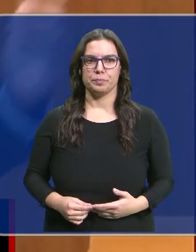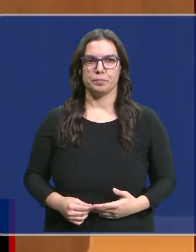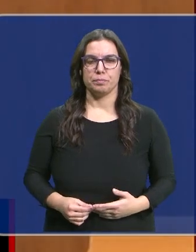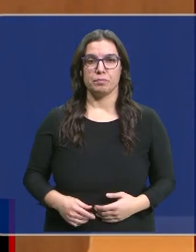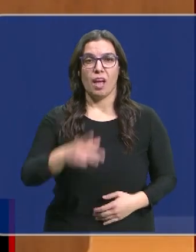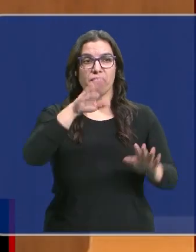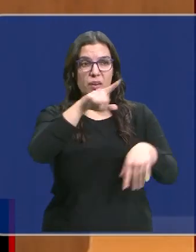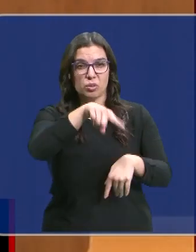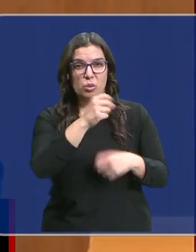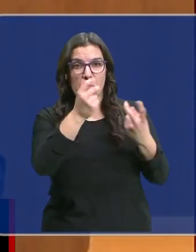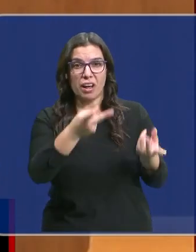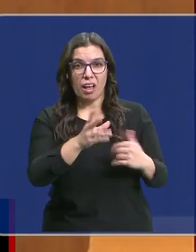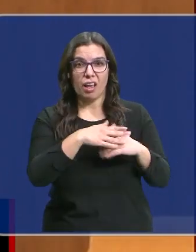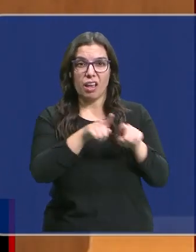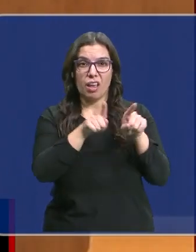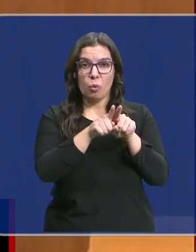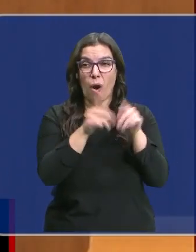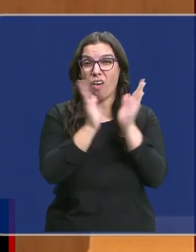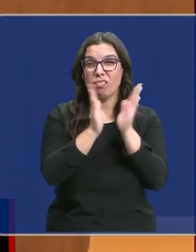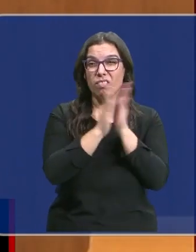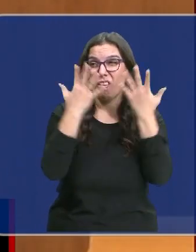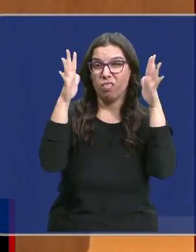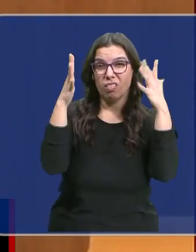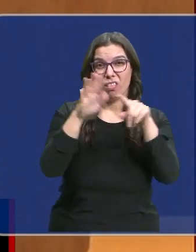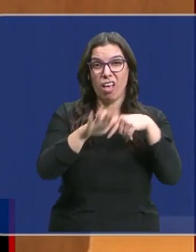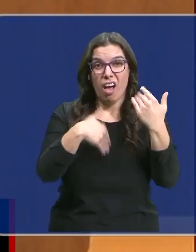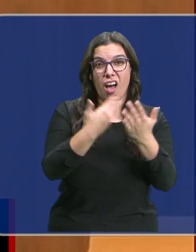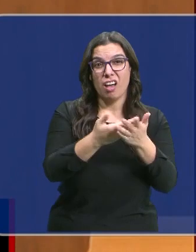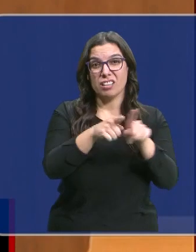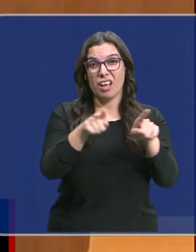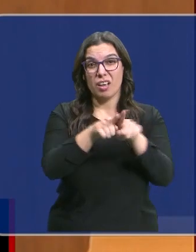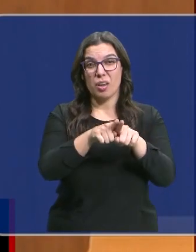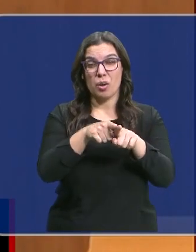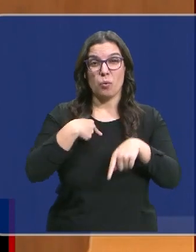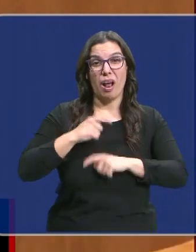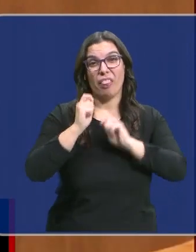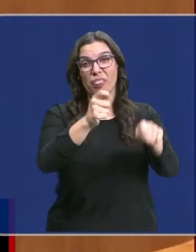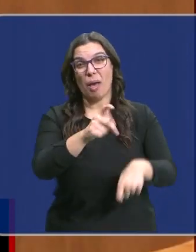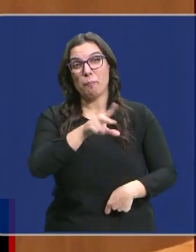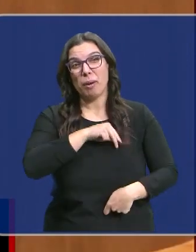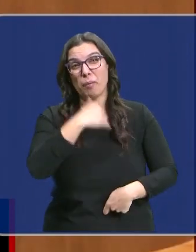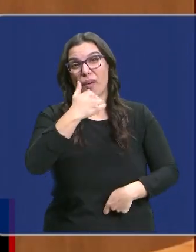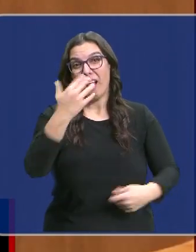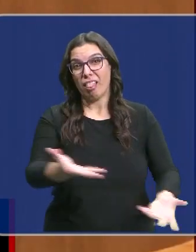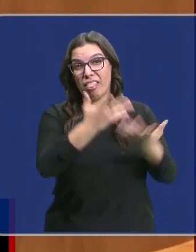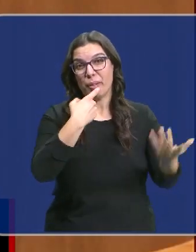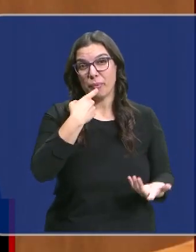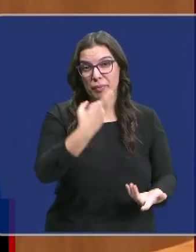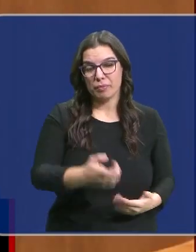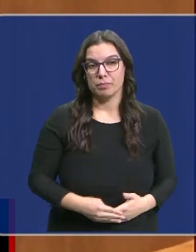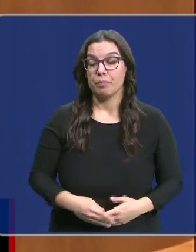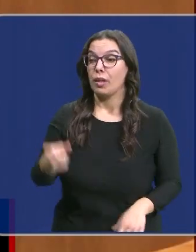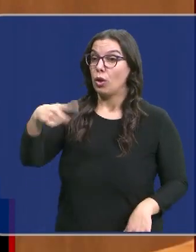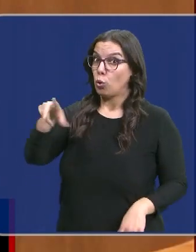Para esto han quedado, para aplaudir como las focas, hasta que les tiren un pescado desde Ferraz. Ustedes, señor de la Hoz,